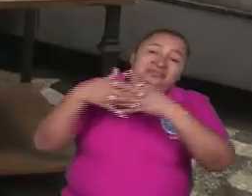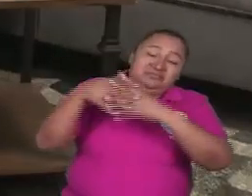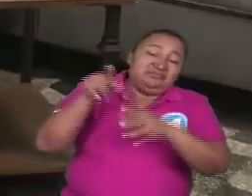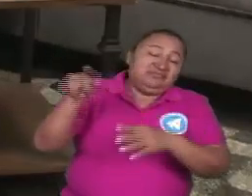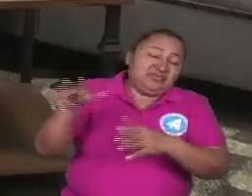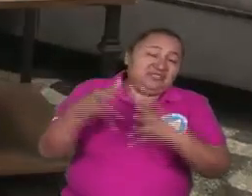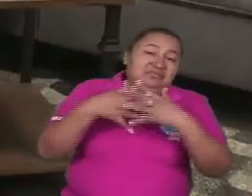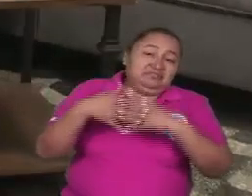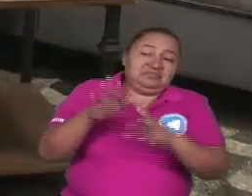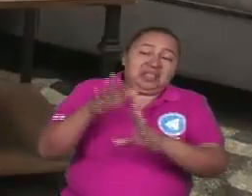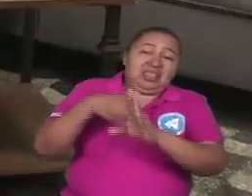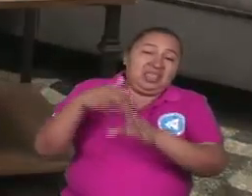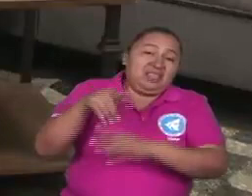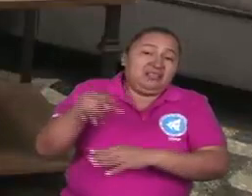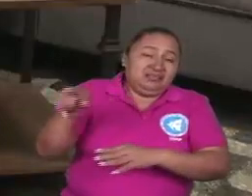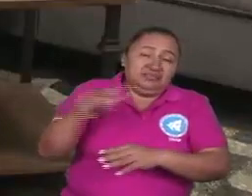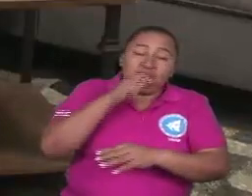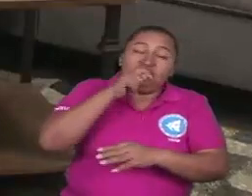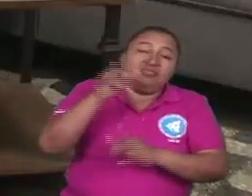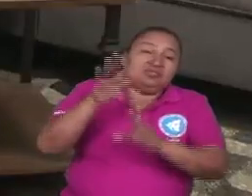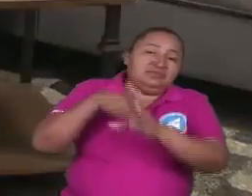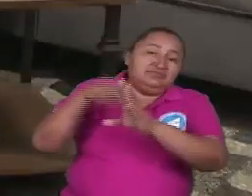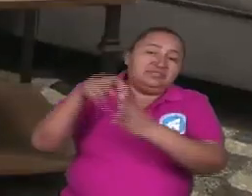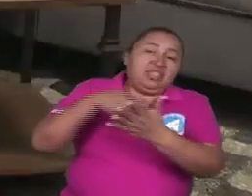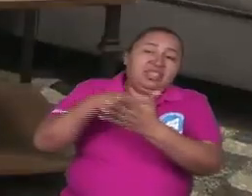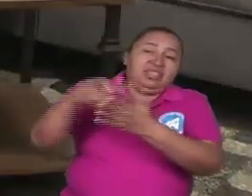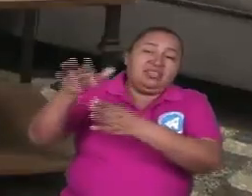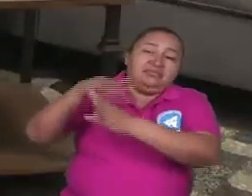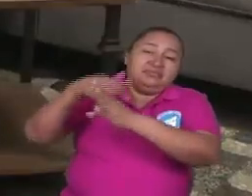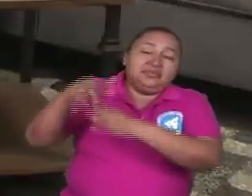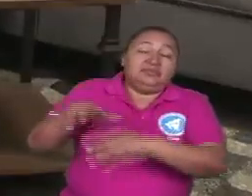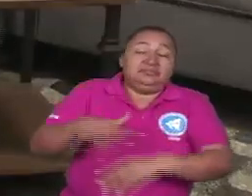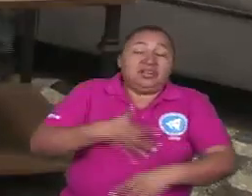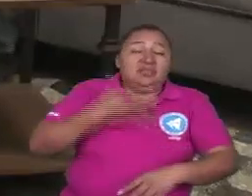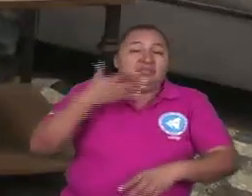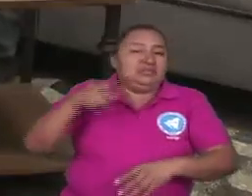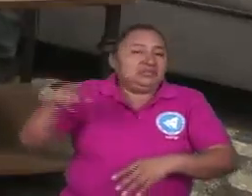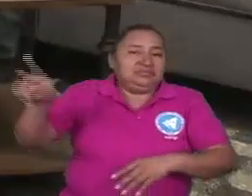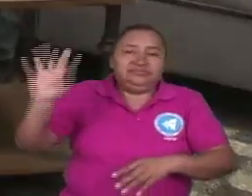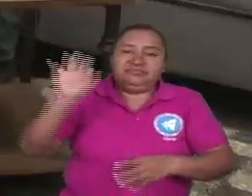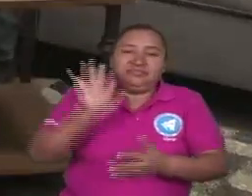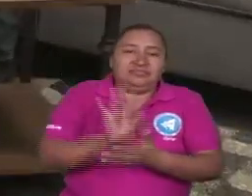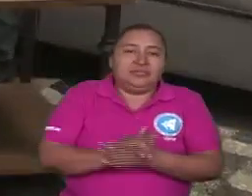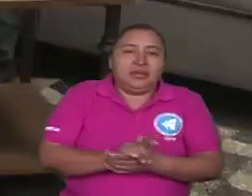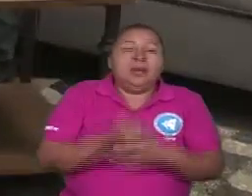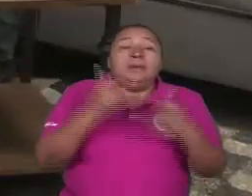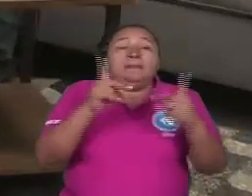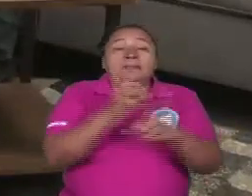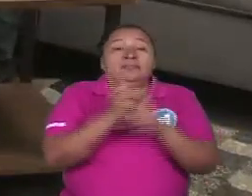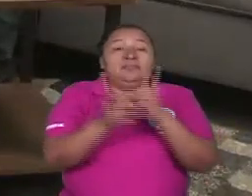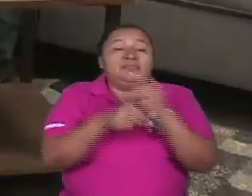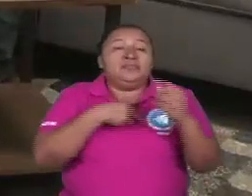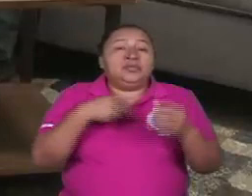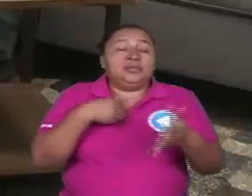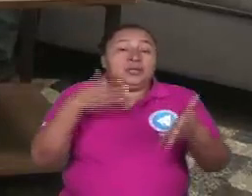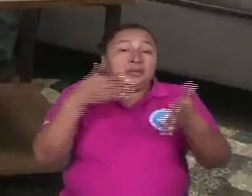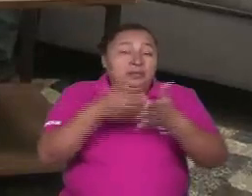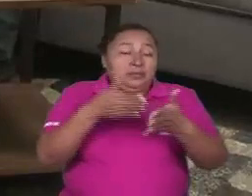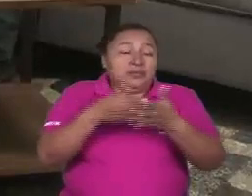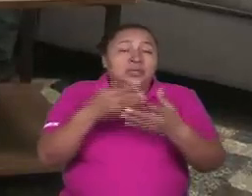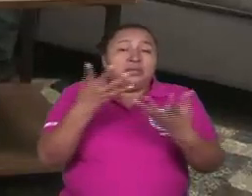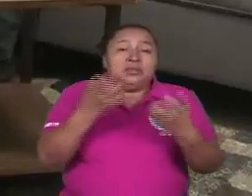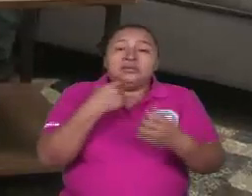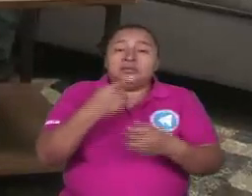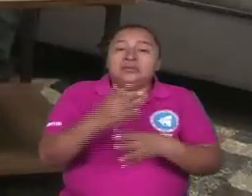norteamericano y al gobierno yanqui son envergonzantemente serviles y además tenemos que hacer una pausa pero además antes de irnos quisiera